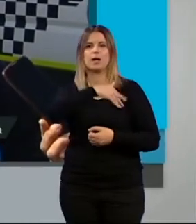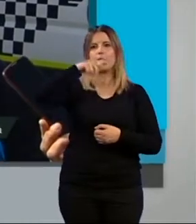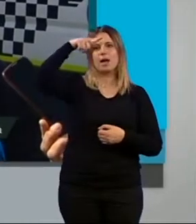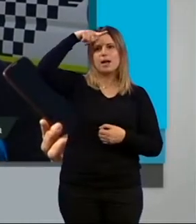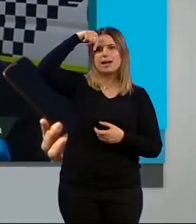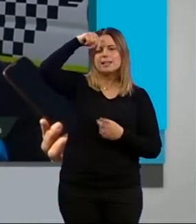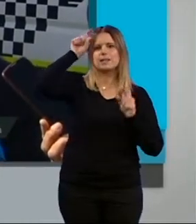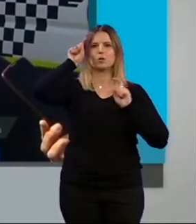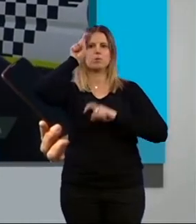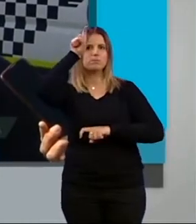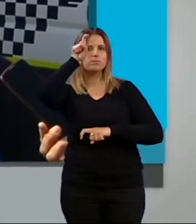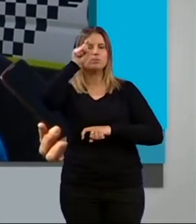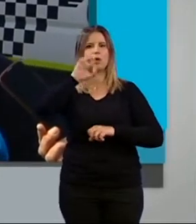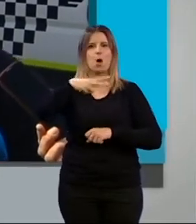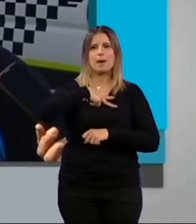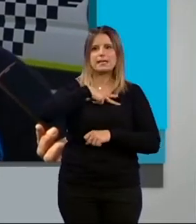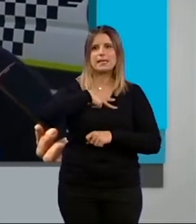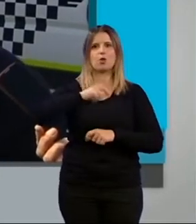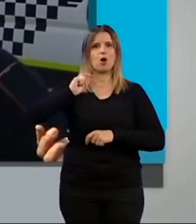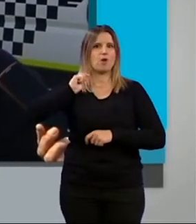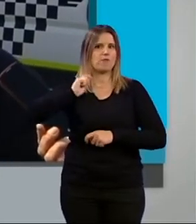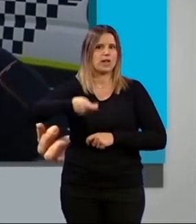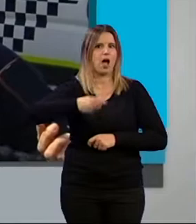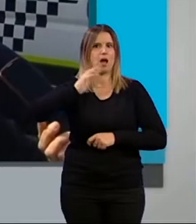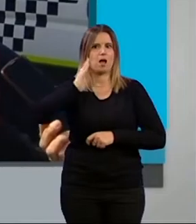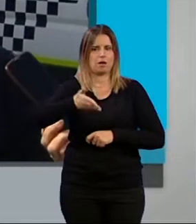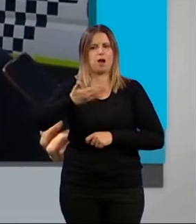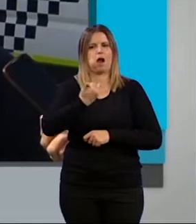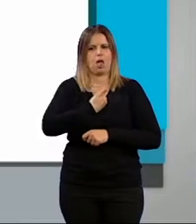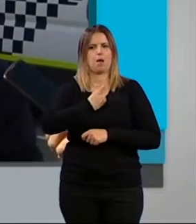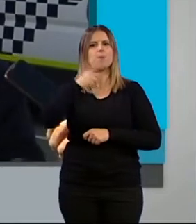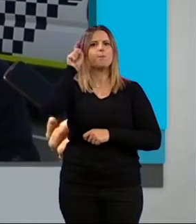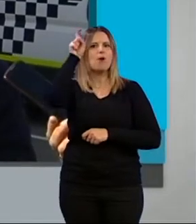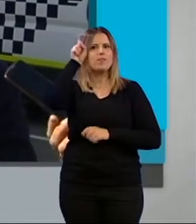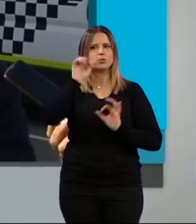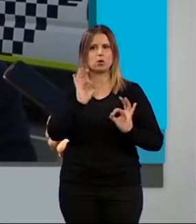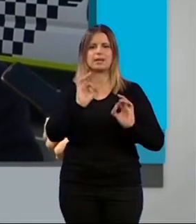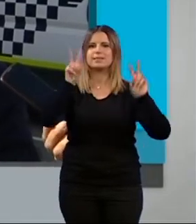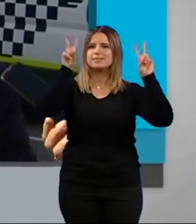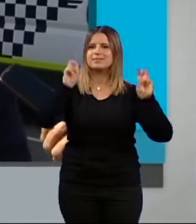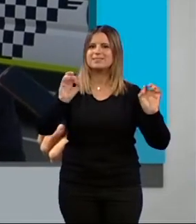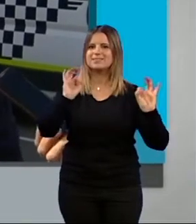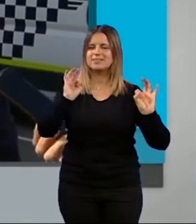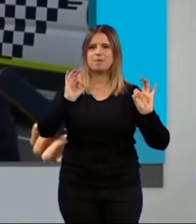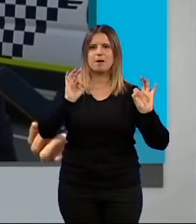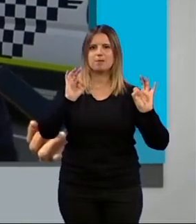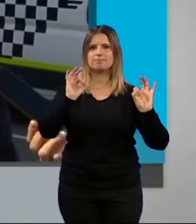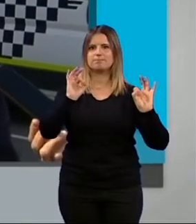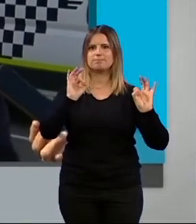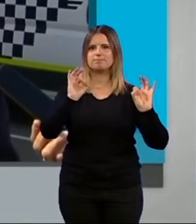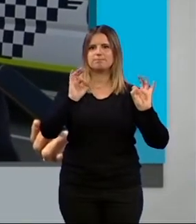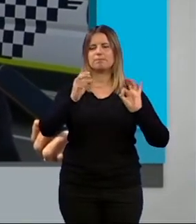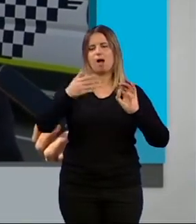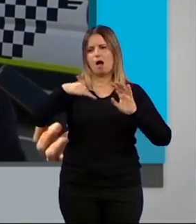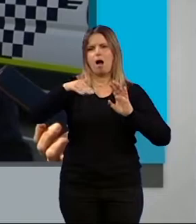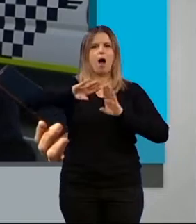o fiscales. Nosotros también tenemos nuestro profesorado, como he dicho, tocando aspectos más allá incluso de nuestras